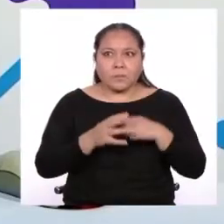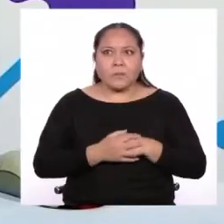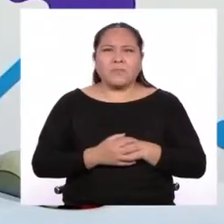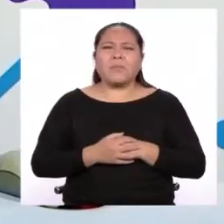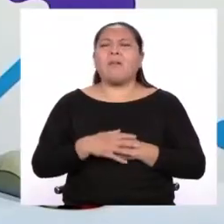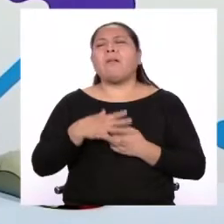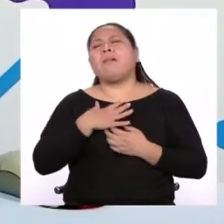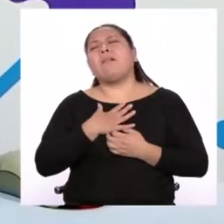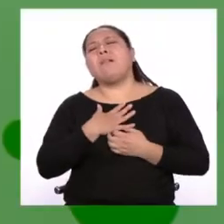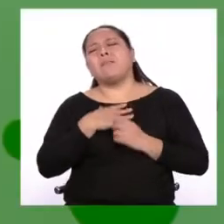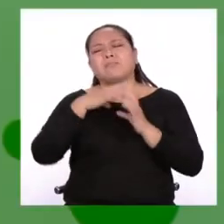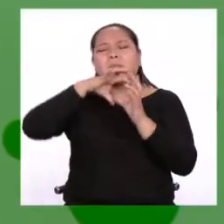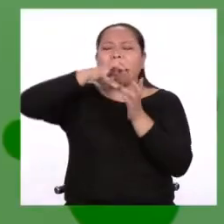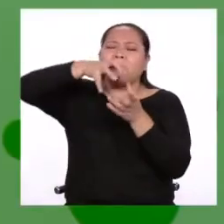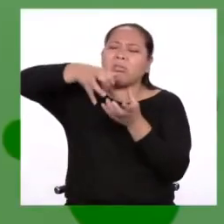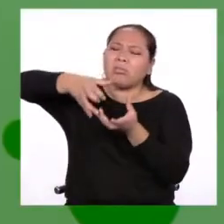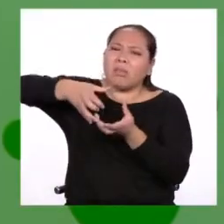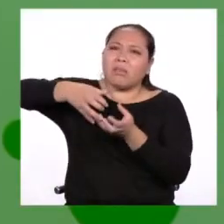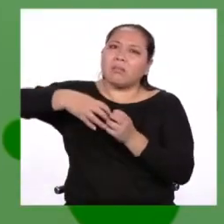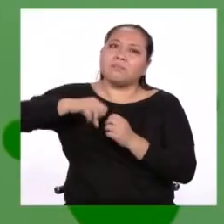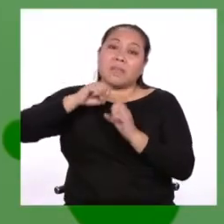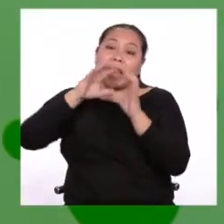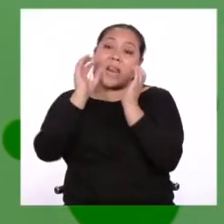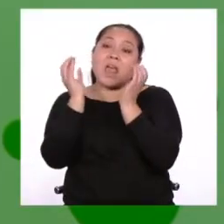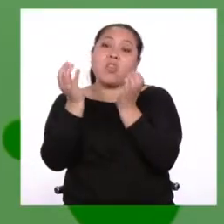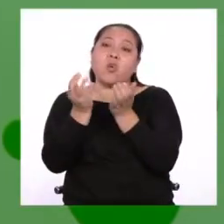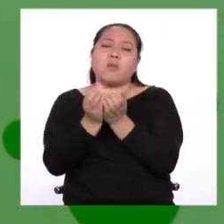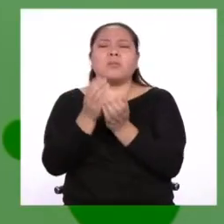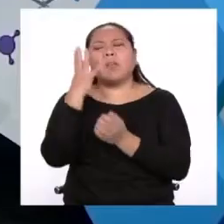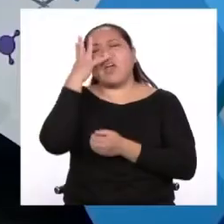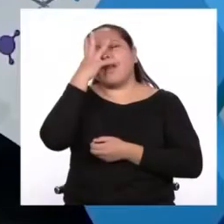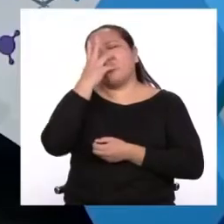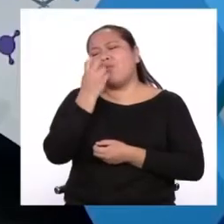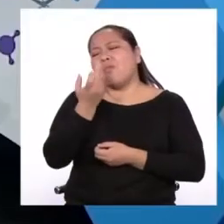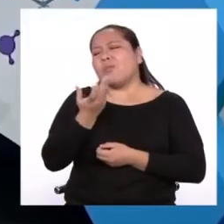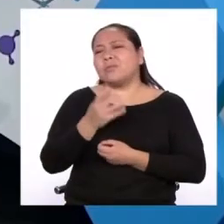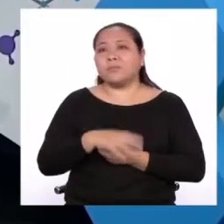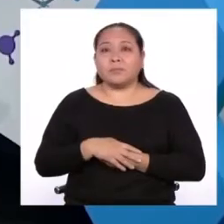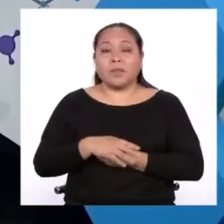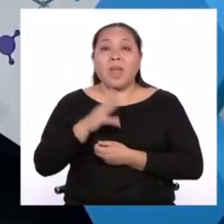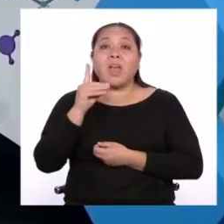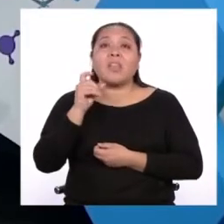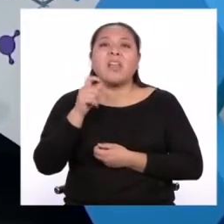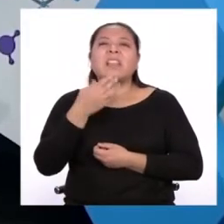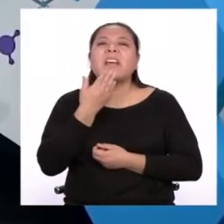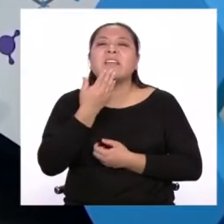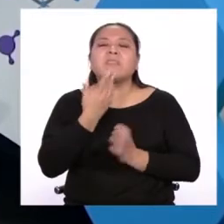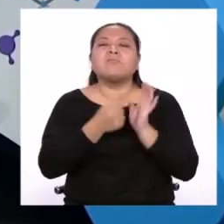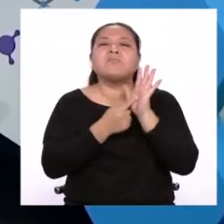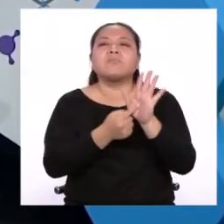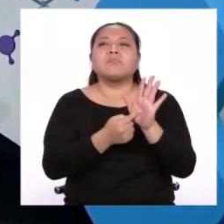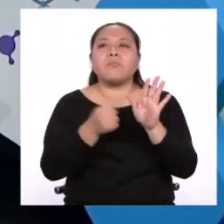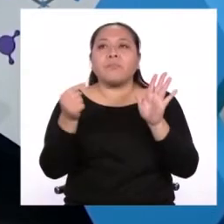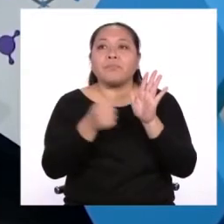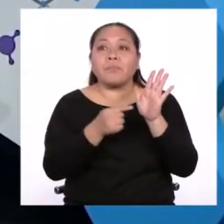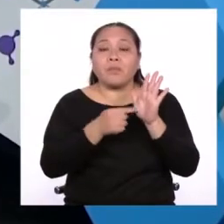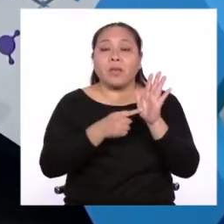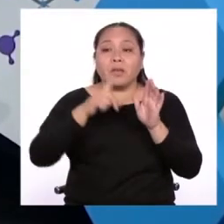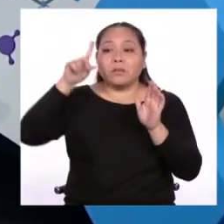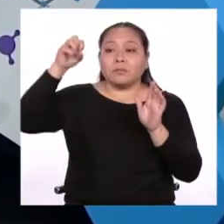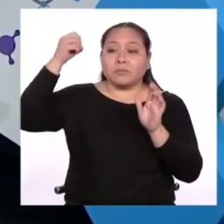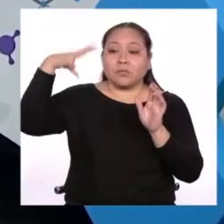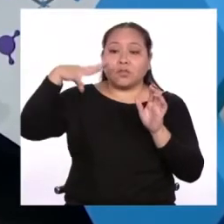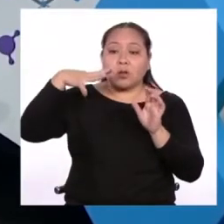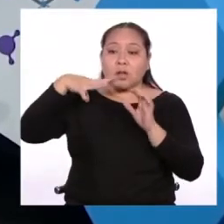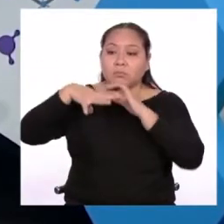Tierra. Es redonda. Y es hermosa. Delta, ¿quién hizo todo esto? El sistema solar existe